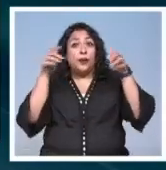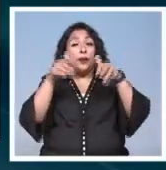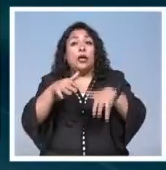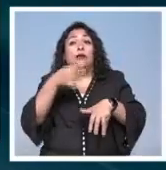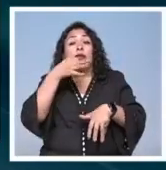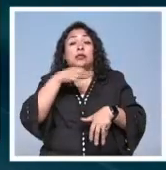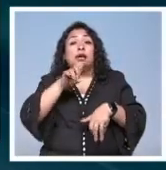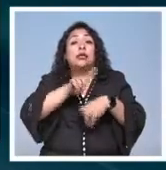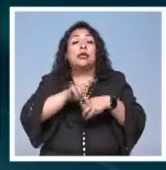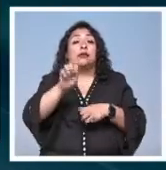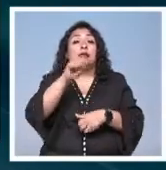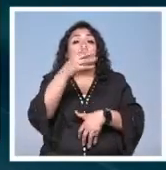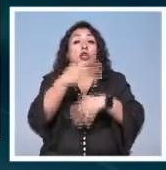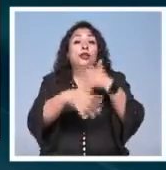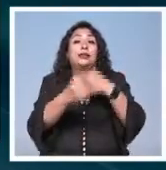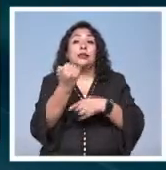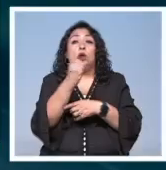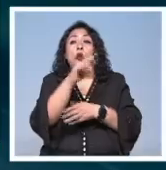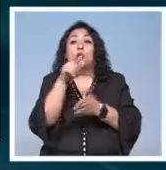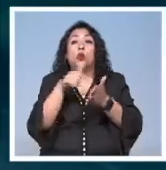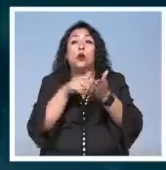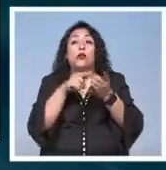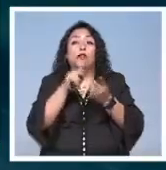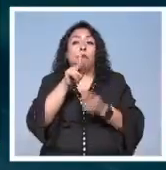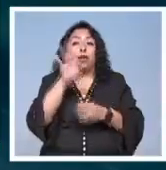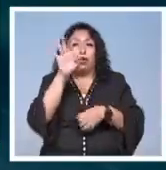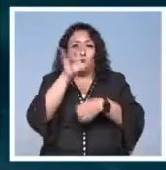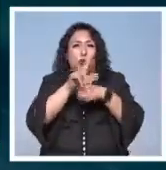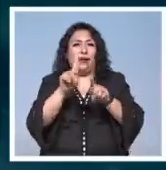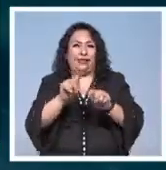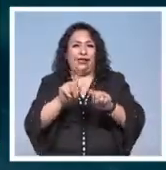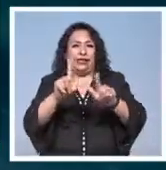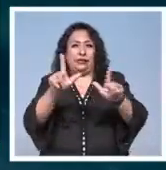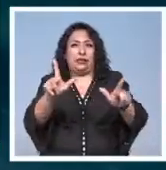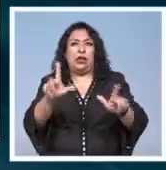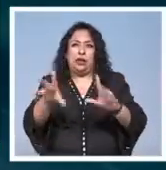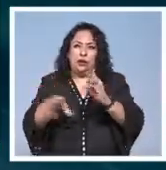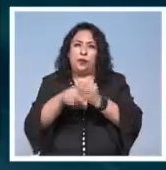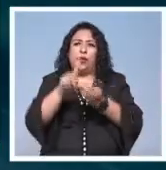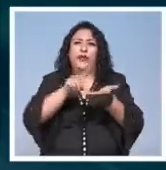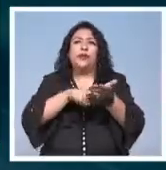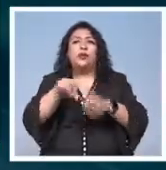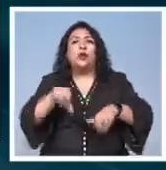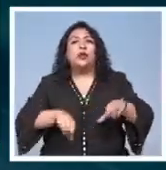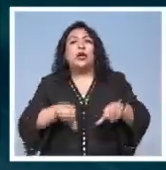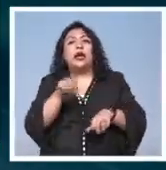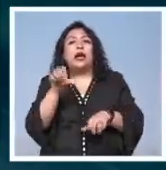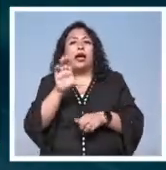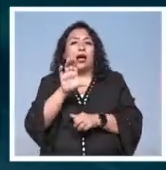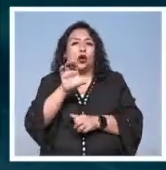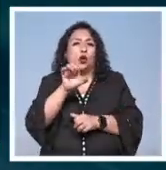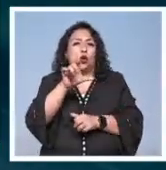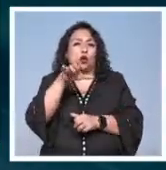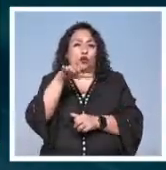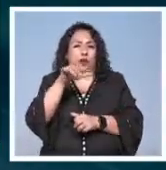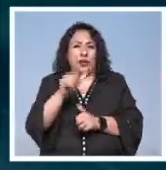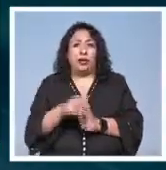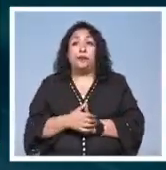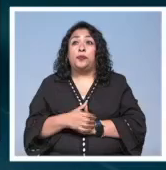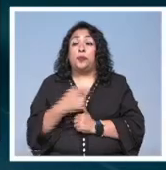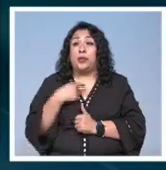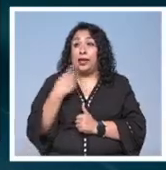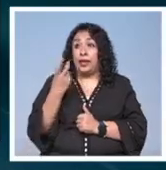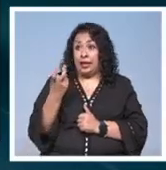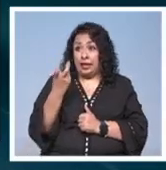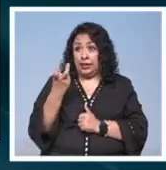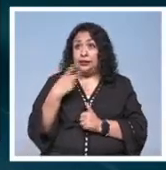celebrará el sábado 15 de junio en el Palacio de Cultura de Tlaxcala como parte de las actividades de la colmena Este es